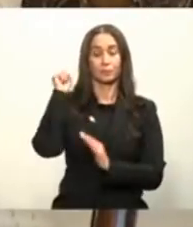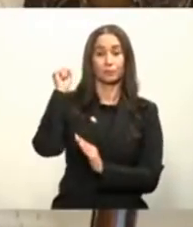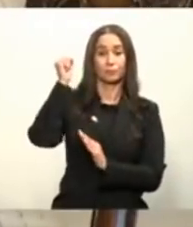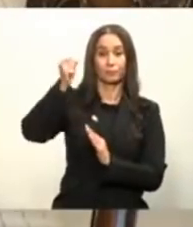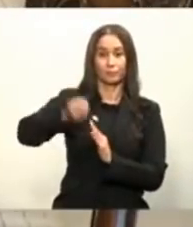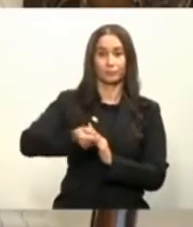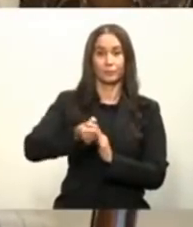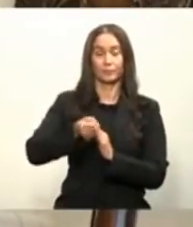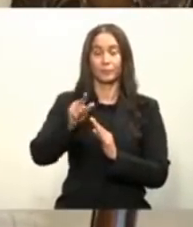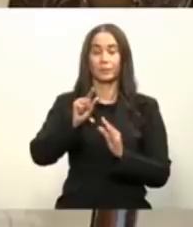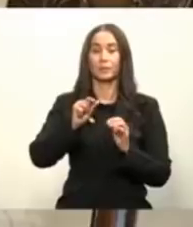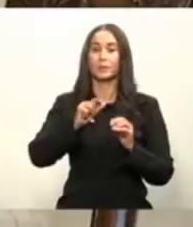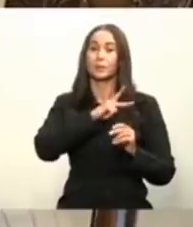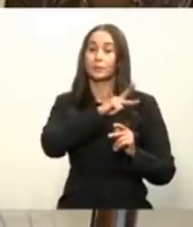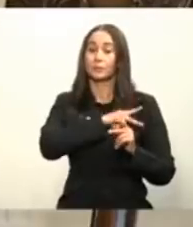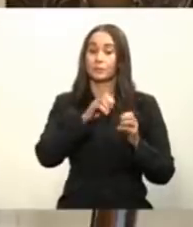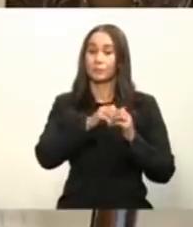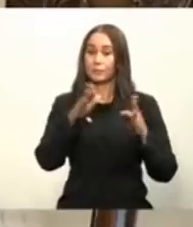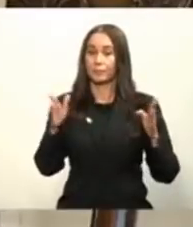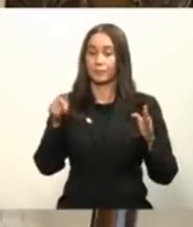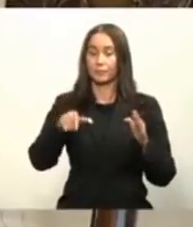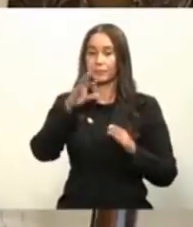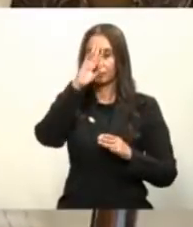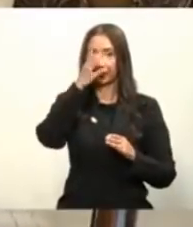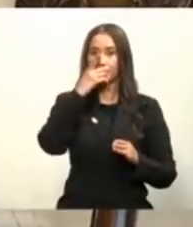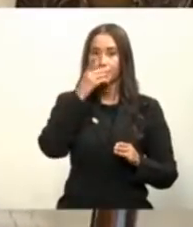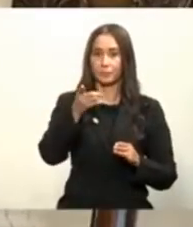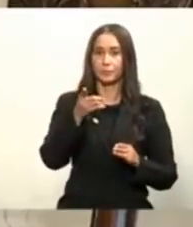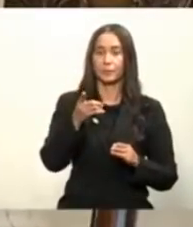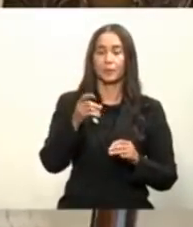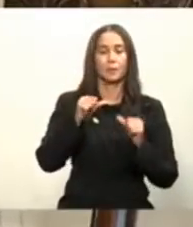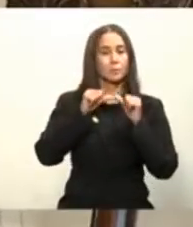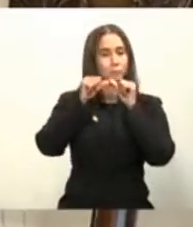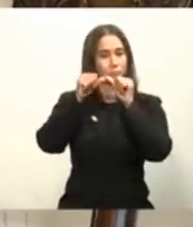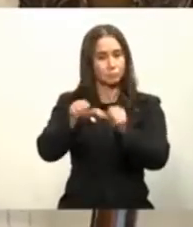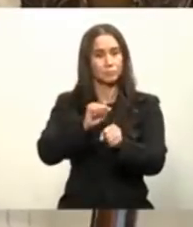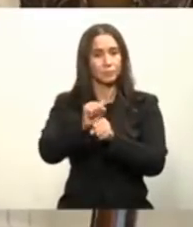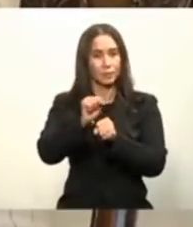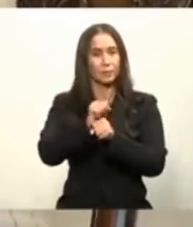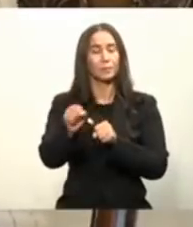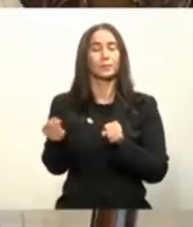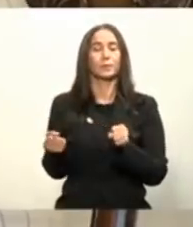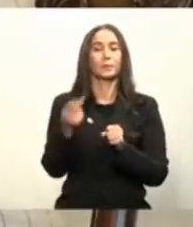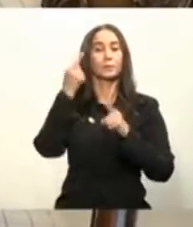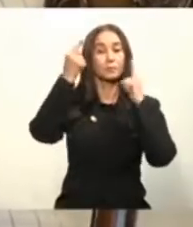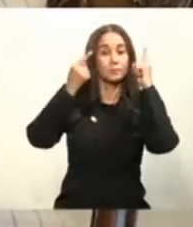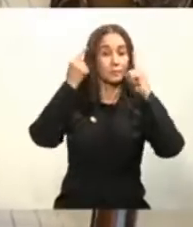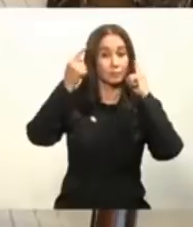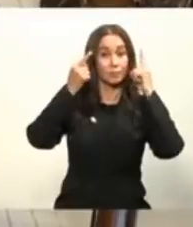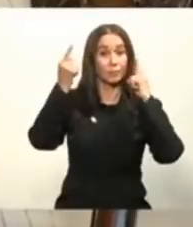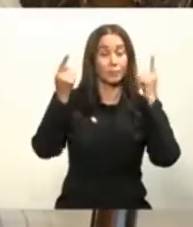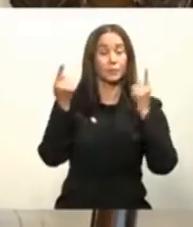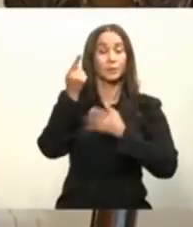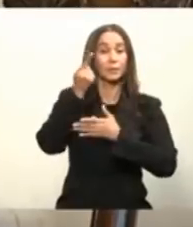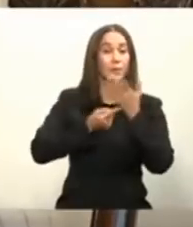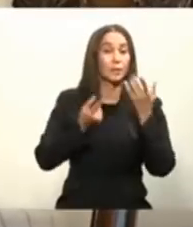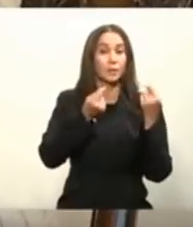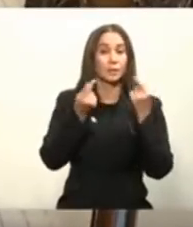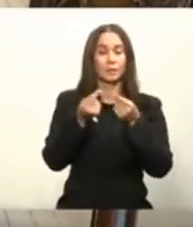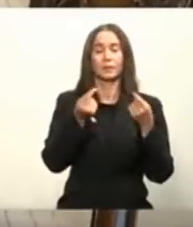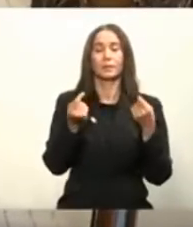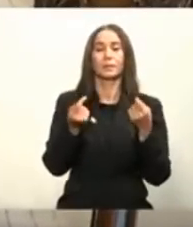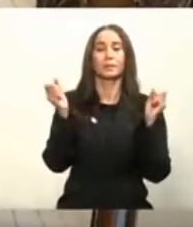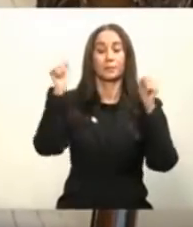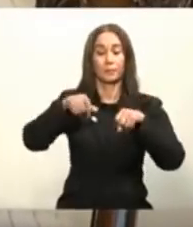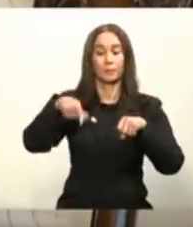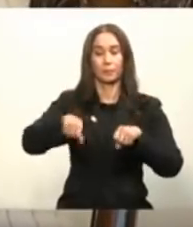de empresarios aquí en la República Dominicana o sea que estamos avanzando estamos pensando en lo que pudiera ser esa